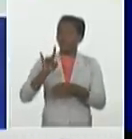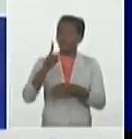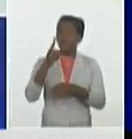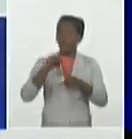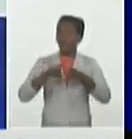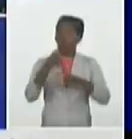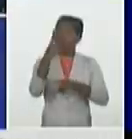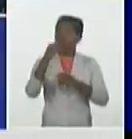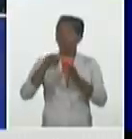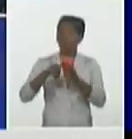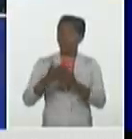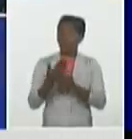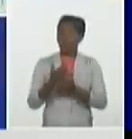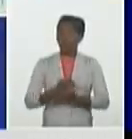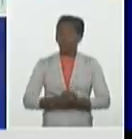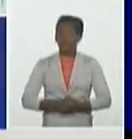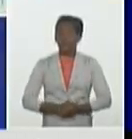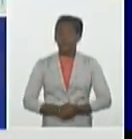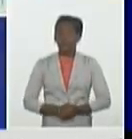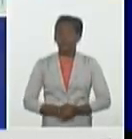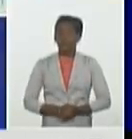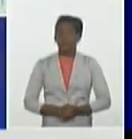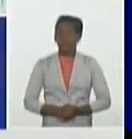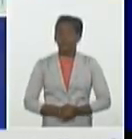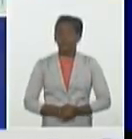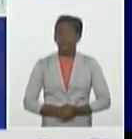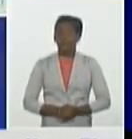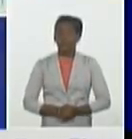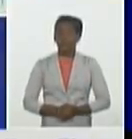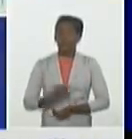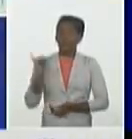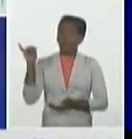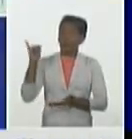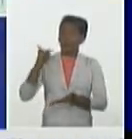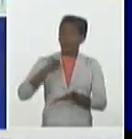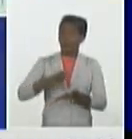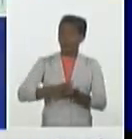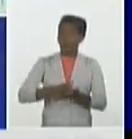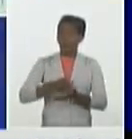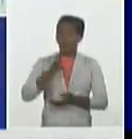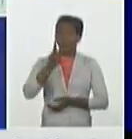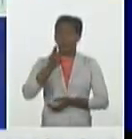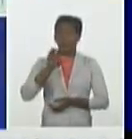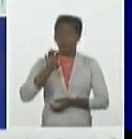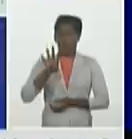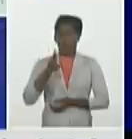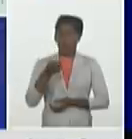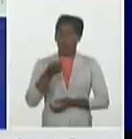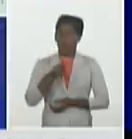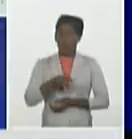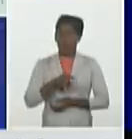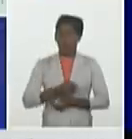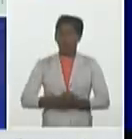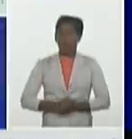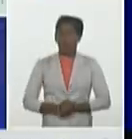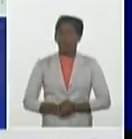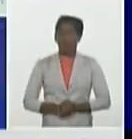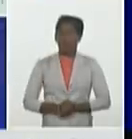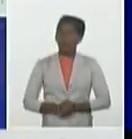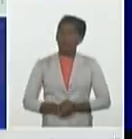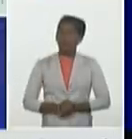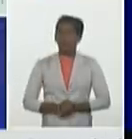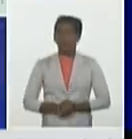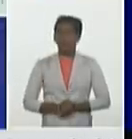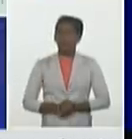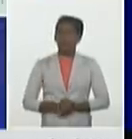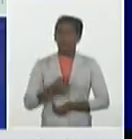casos importados en nuestro país como ya dije 24 en el día de ayer cifra inferior incluso 10 menos